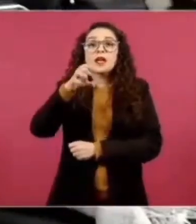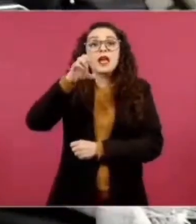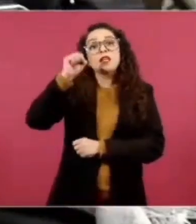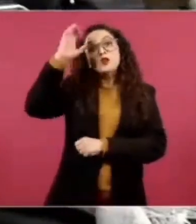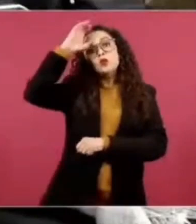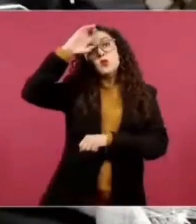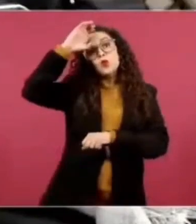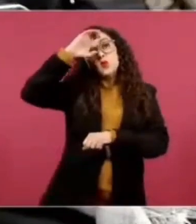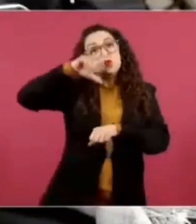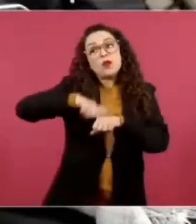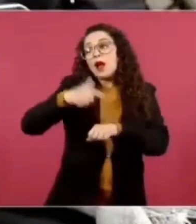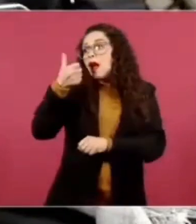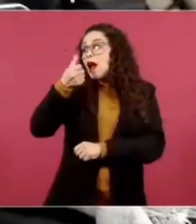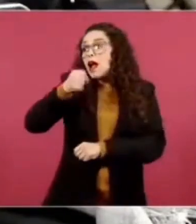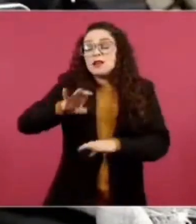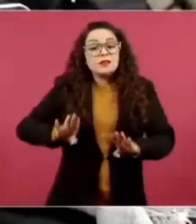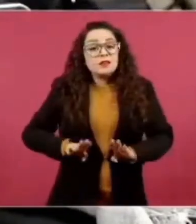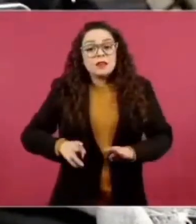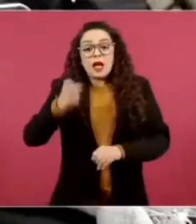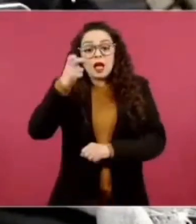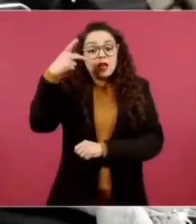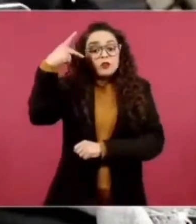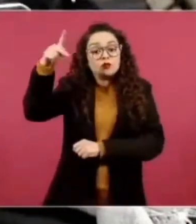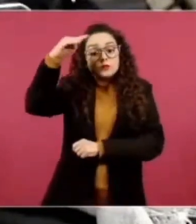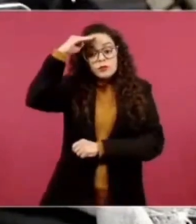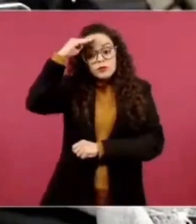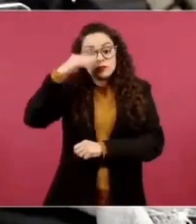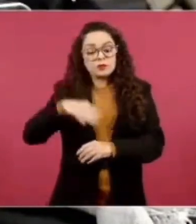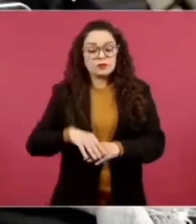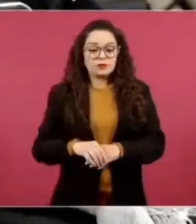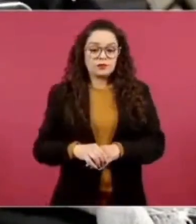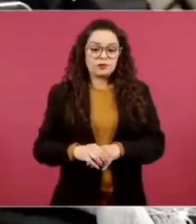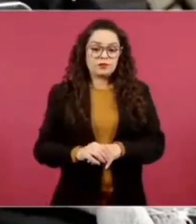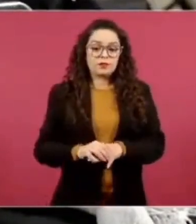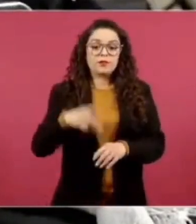opinión, hay una verdad objetiva. Por eso, van a venir,